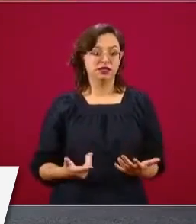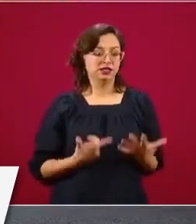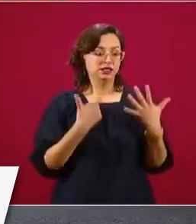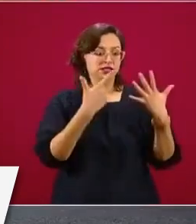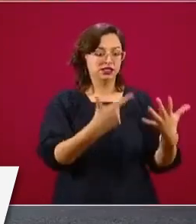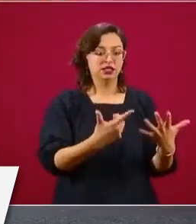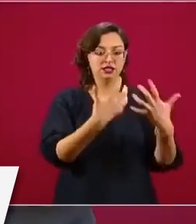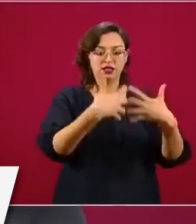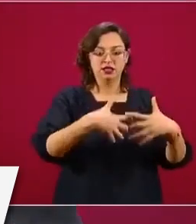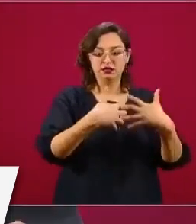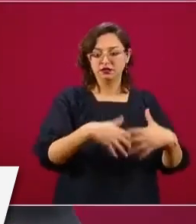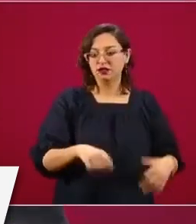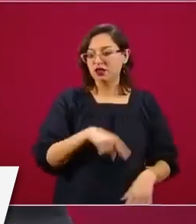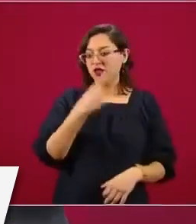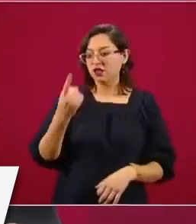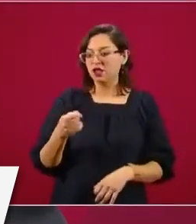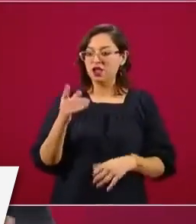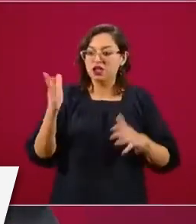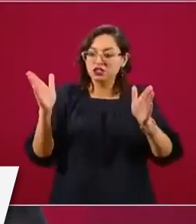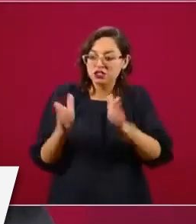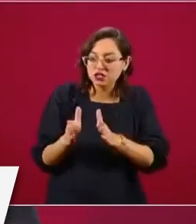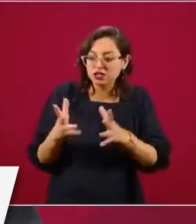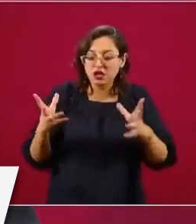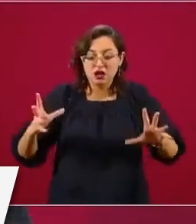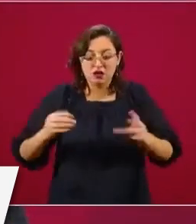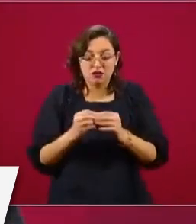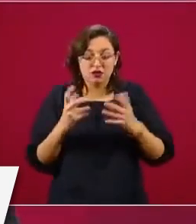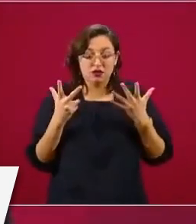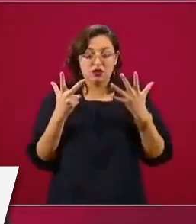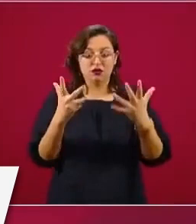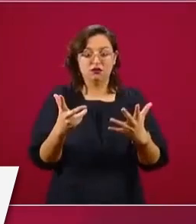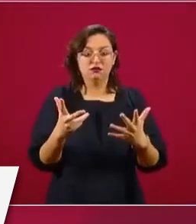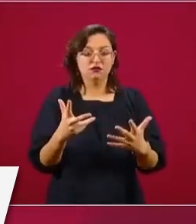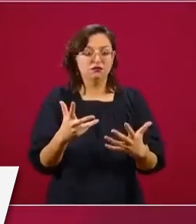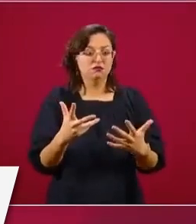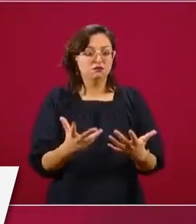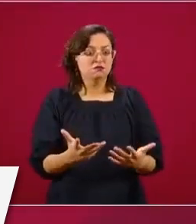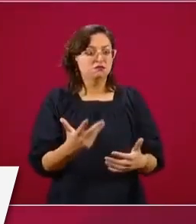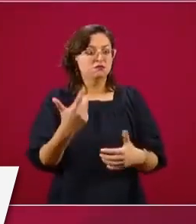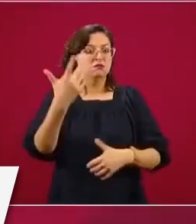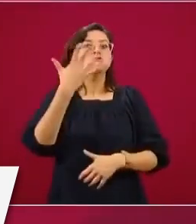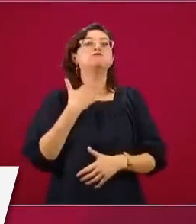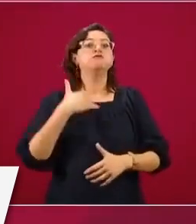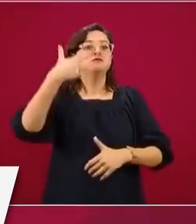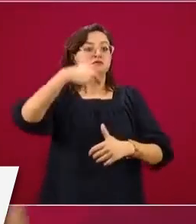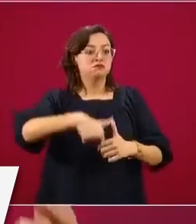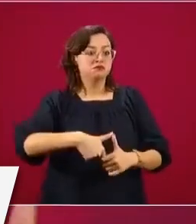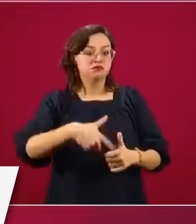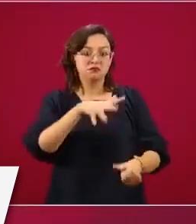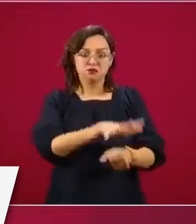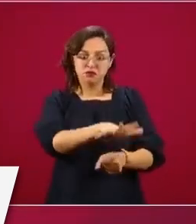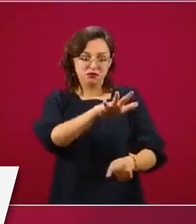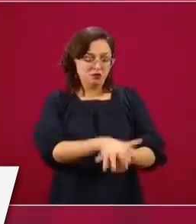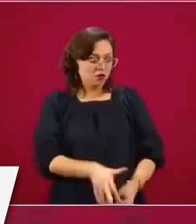ya vamos a ser autosuficientes y